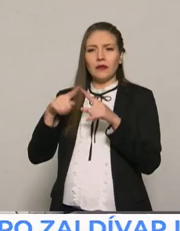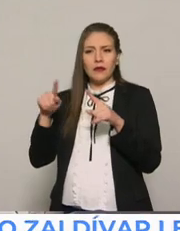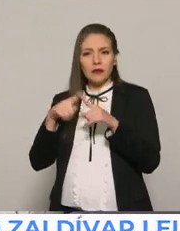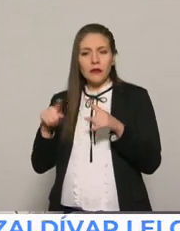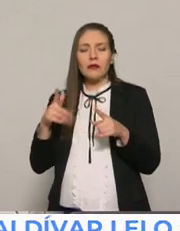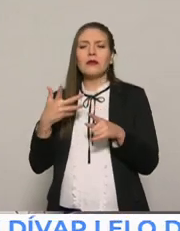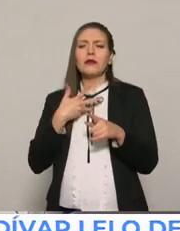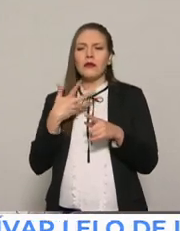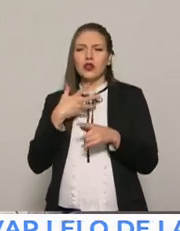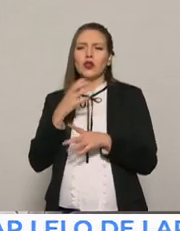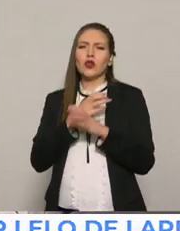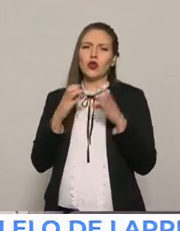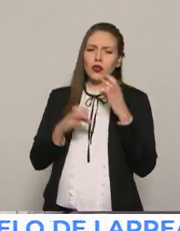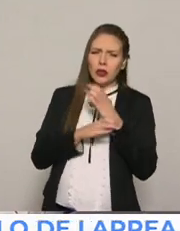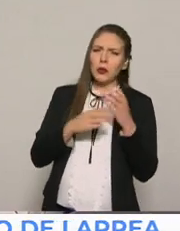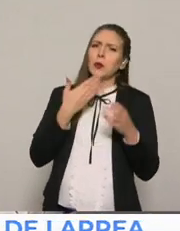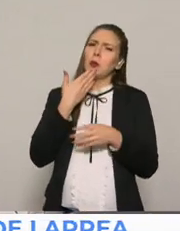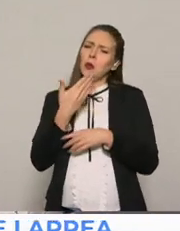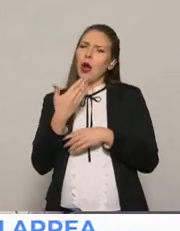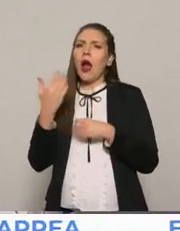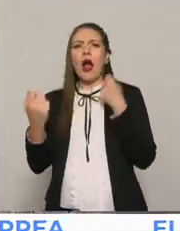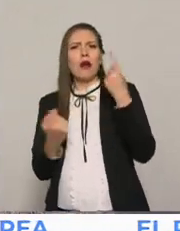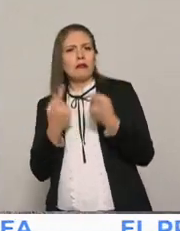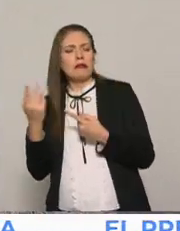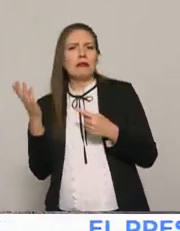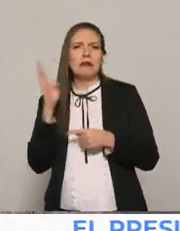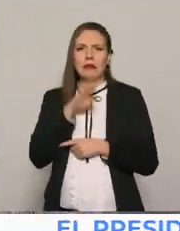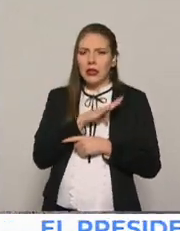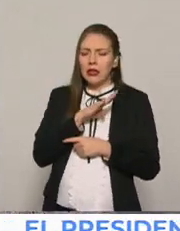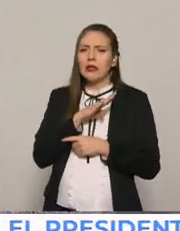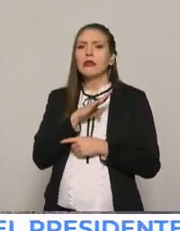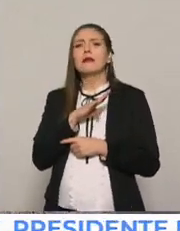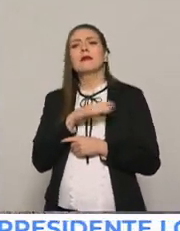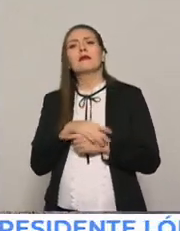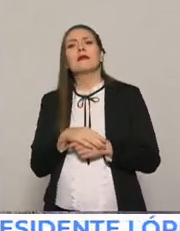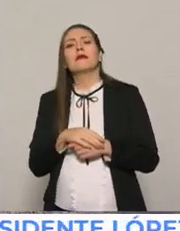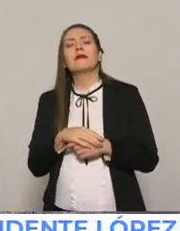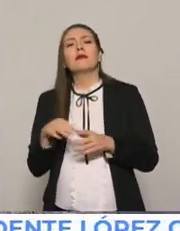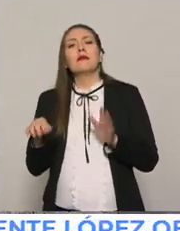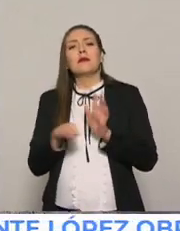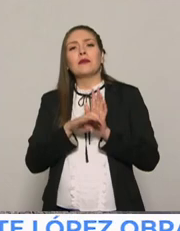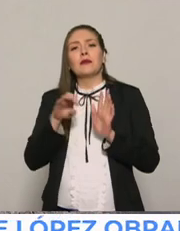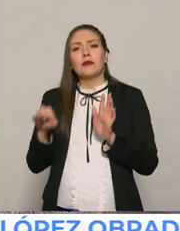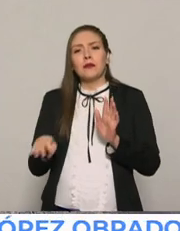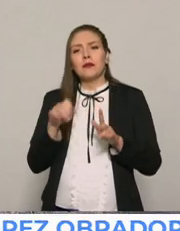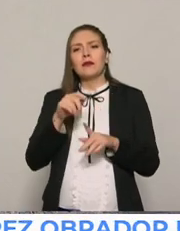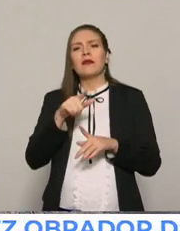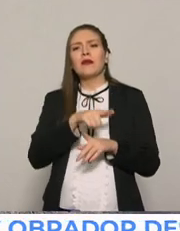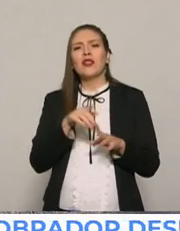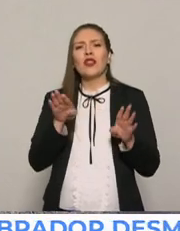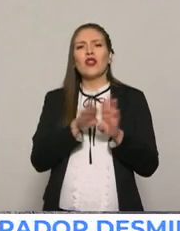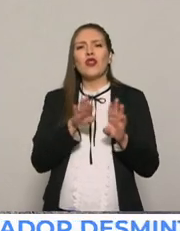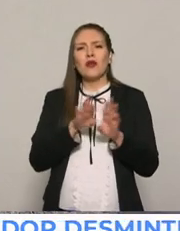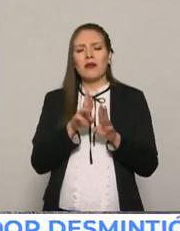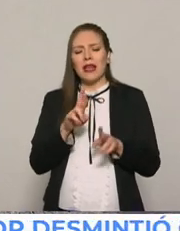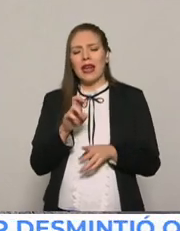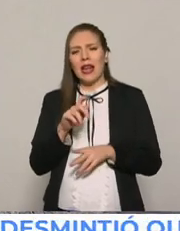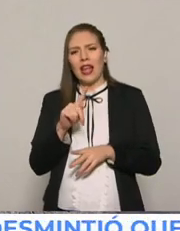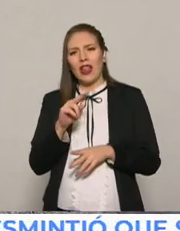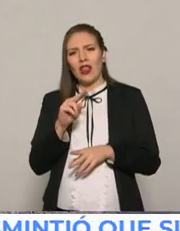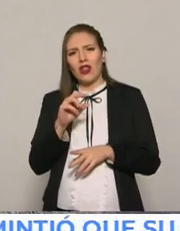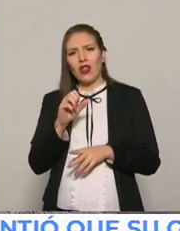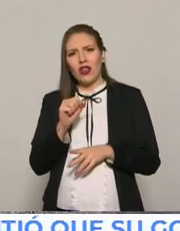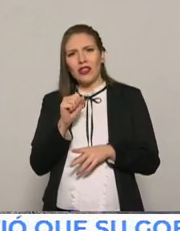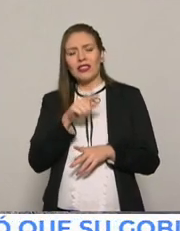ventajas y desventajas, una de las cuestiones que sí ha hecho, en el caso particular de los desafíos que han existido siempre en la etapa de la